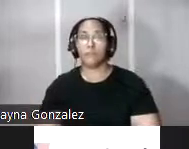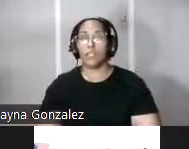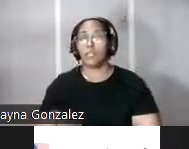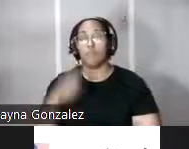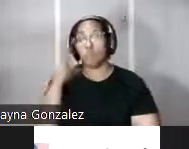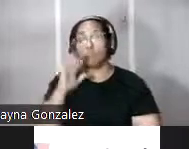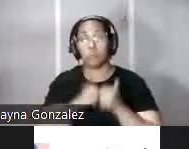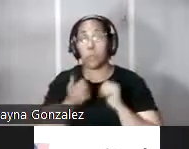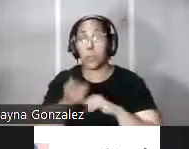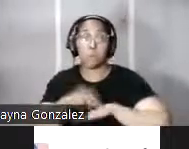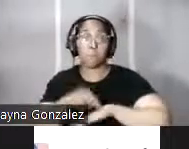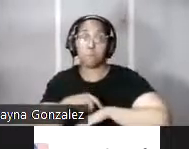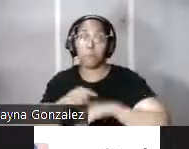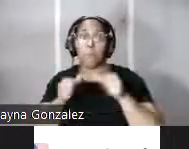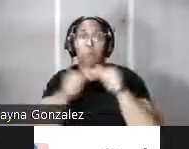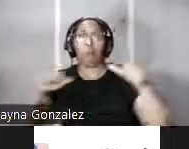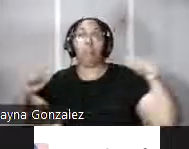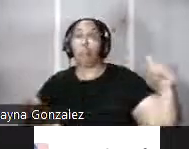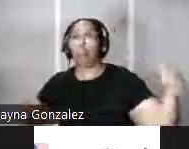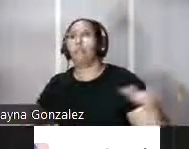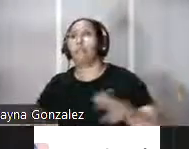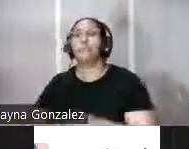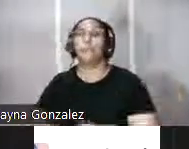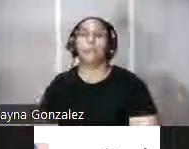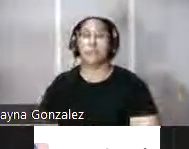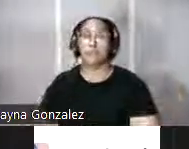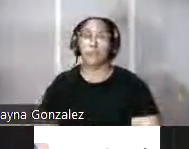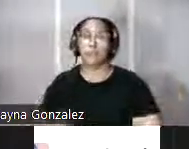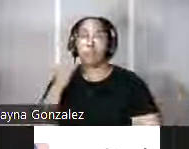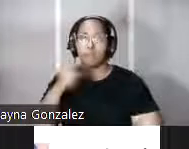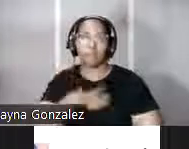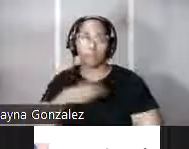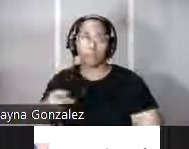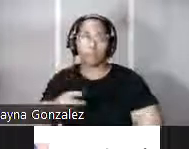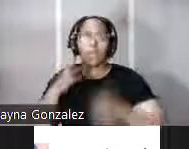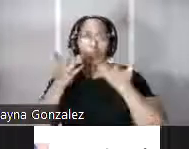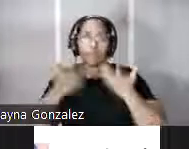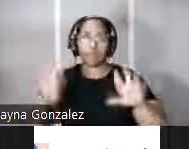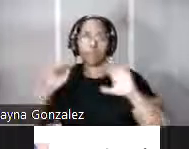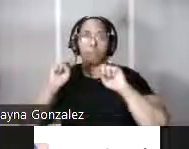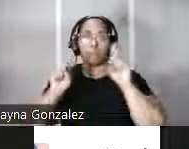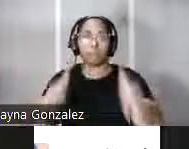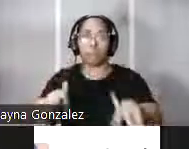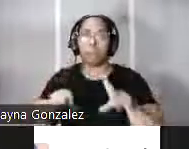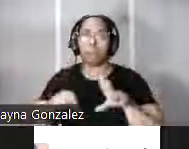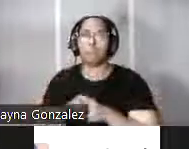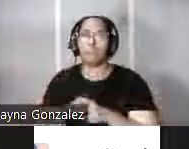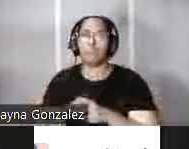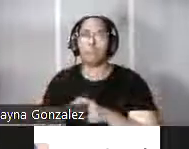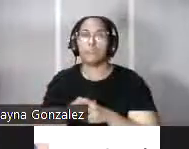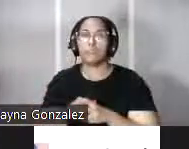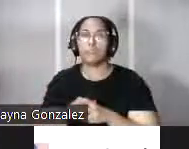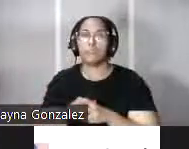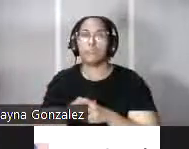ando de tiempo pero para no alargarme mucho más sí me gustaría terminar haciendo una breve conclusión